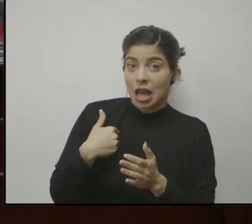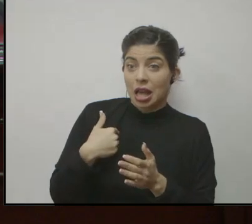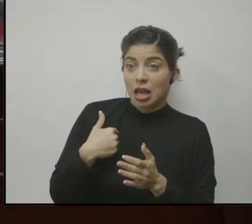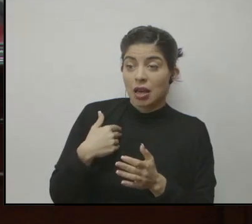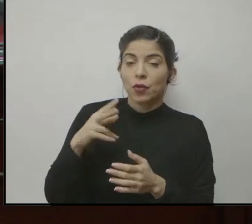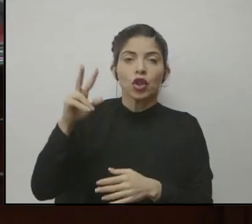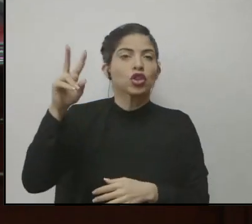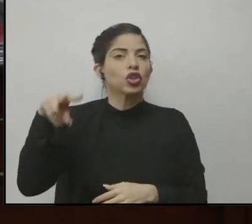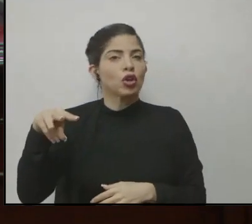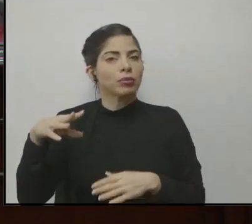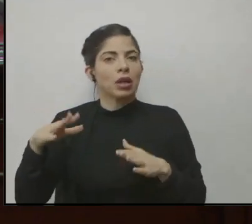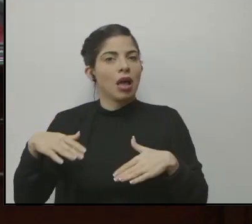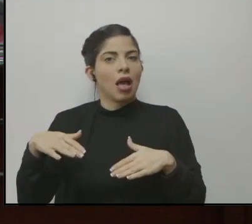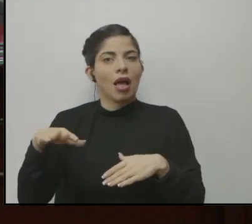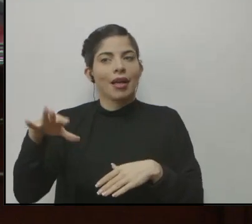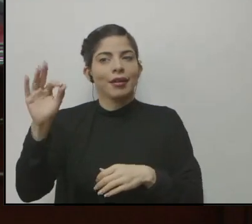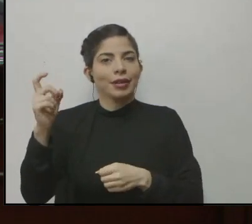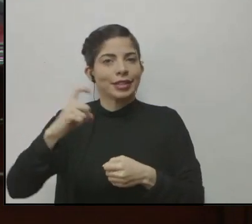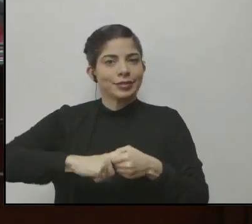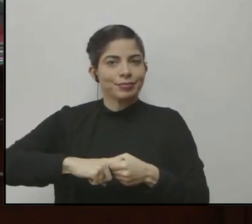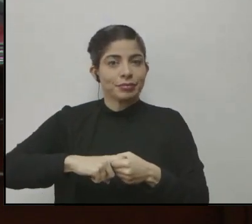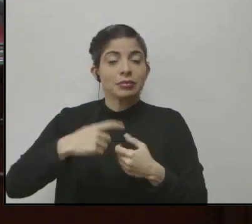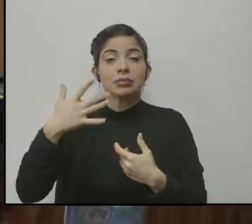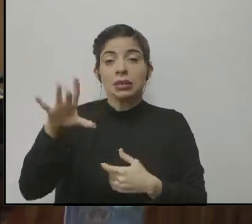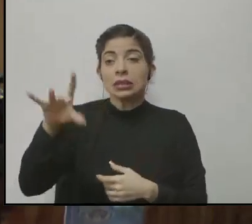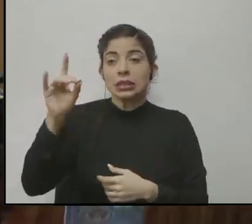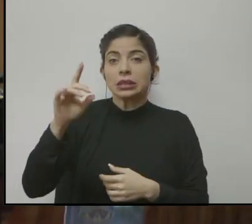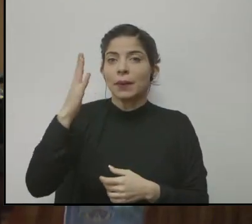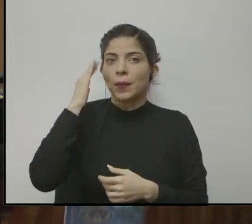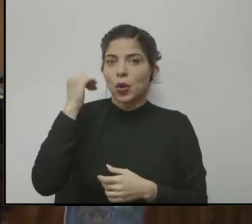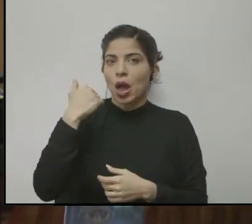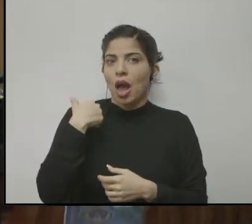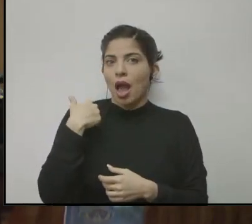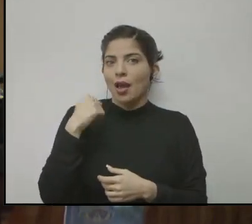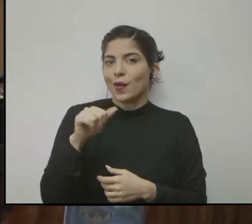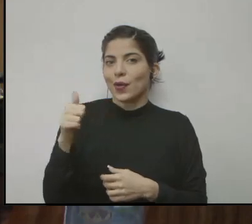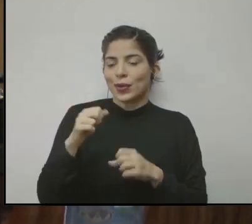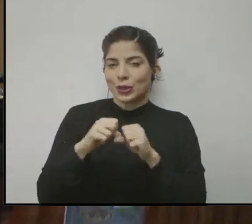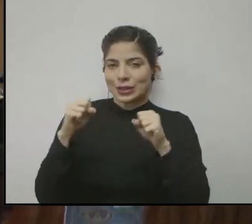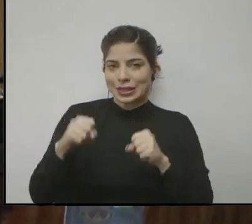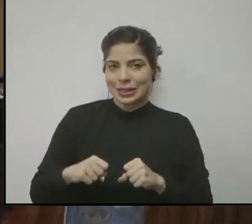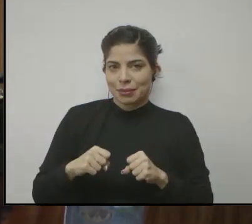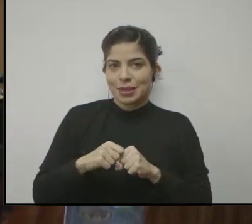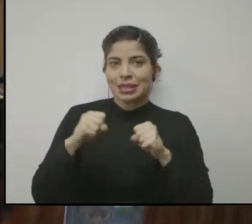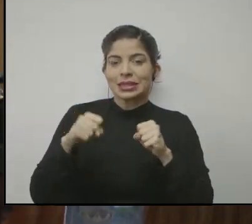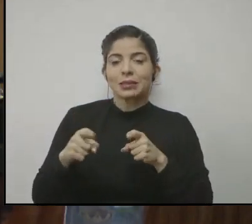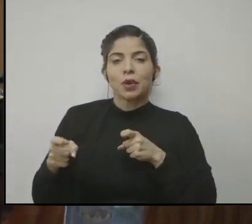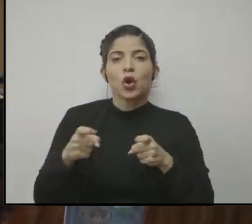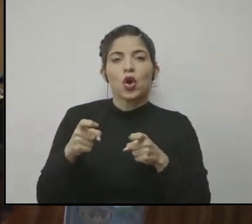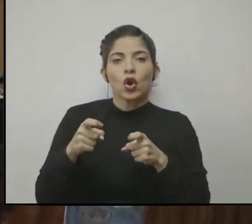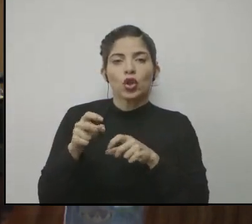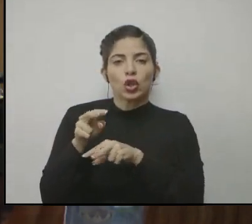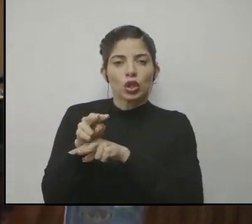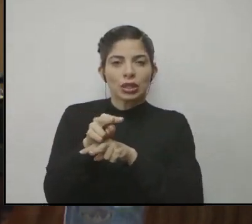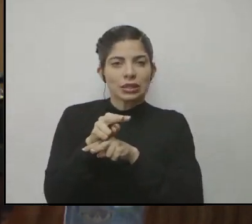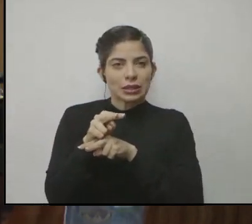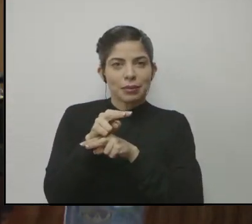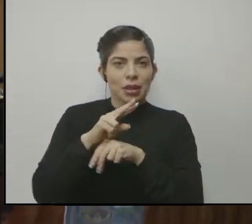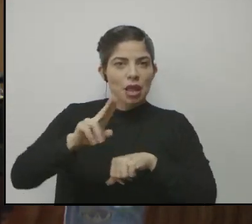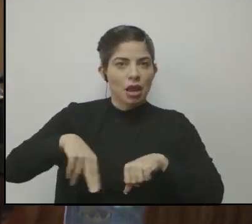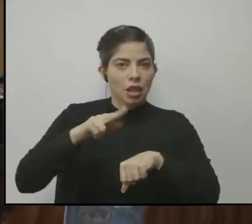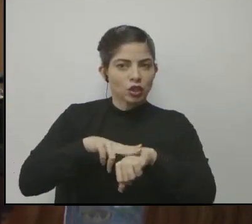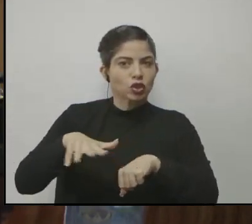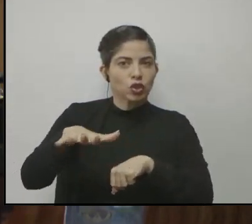que todavía no están en la los hemos encontrado. Sí los encontramos porque tenemos el otro sistema, que es el sistema de control de seguimiento a nivel